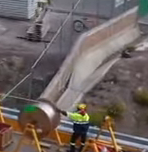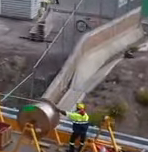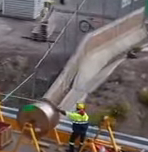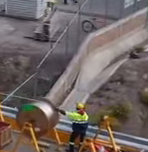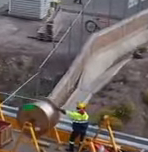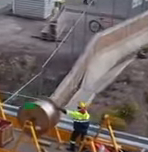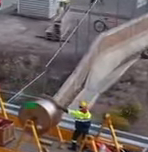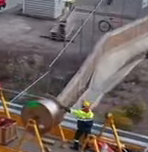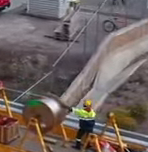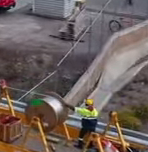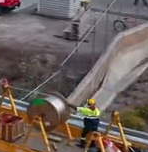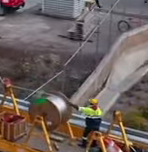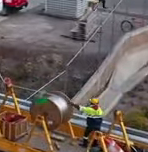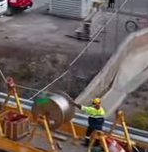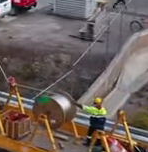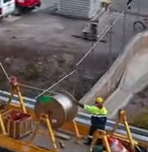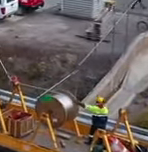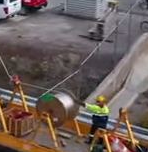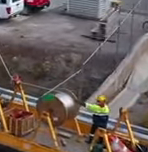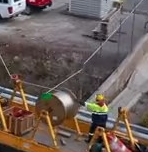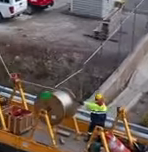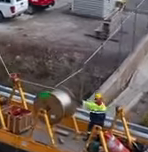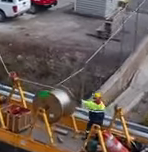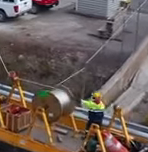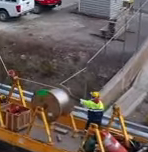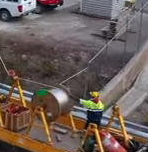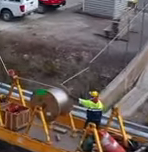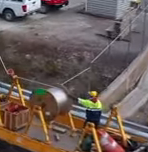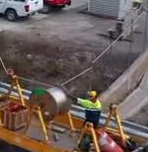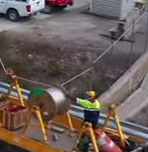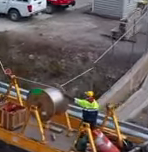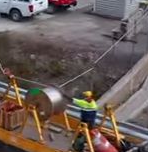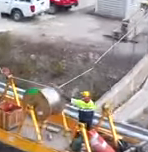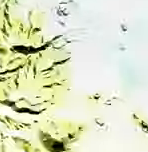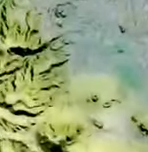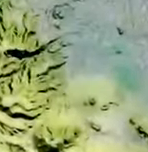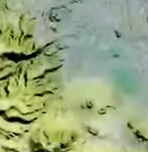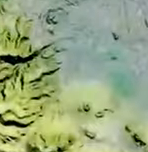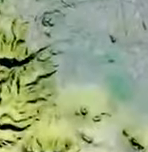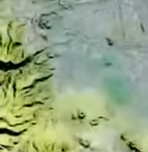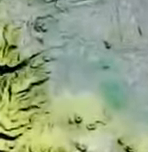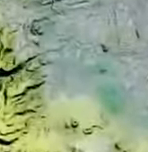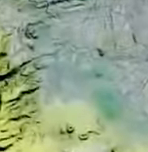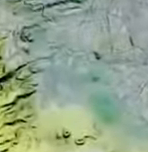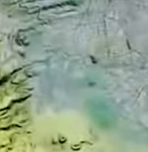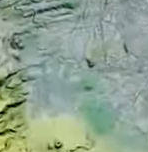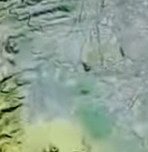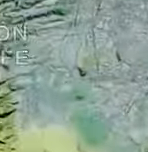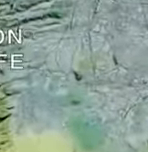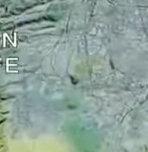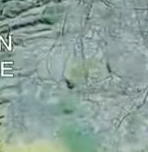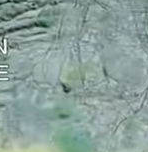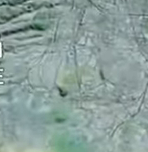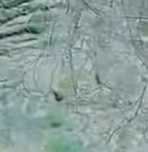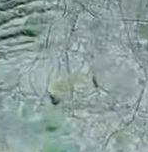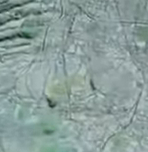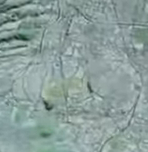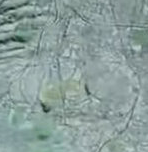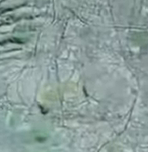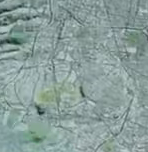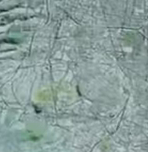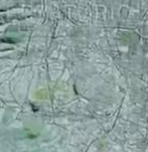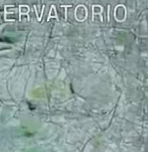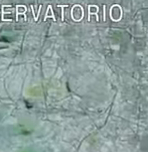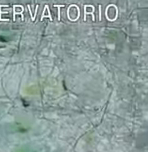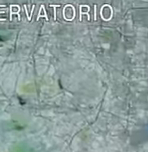largo de los viaductos y estaciones, a tipo rígido, dentro de los túneles. Tramo 3. 17 kilómetros. Avance de